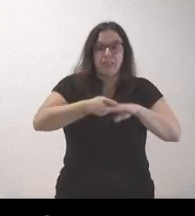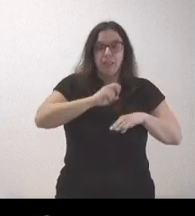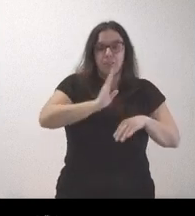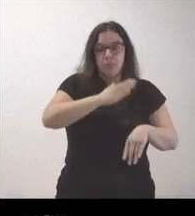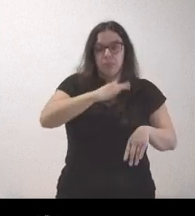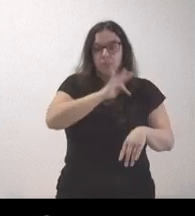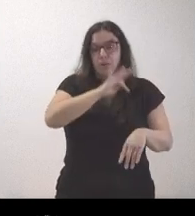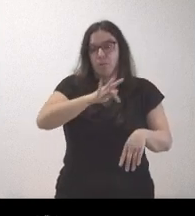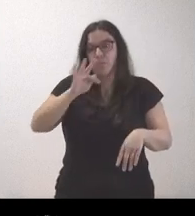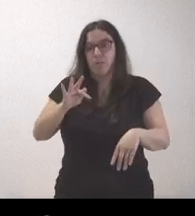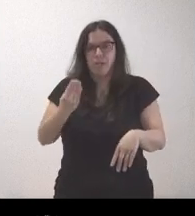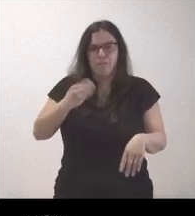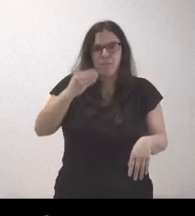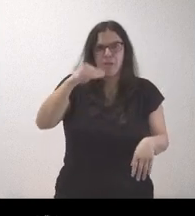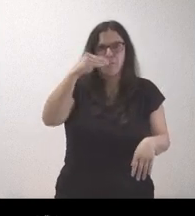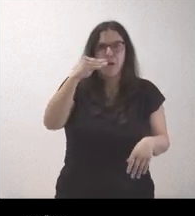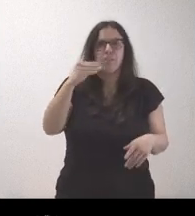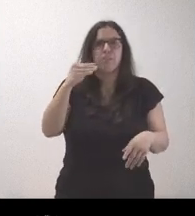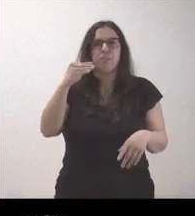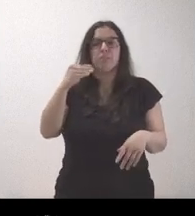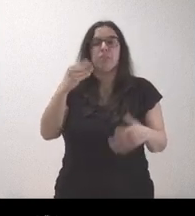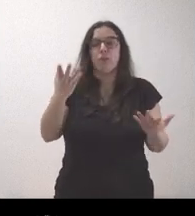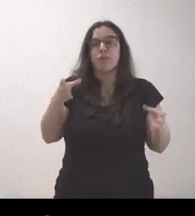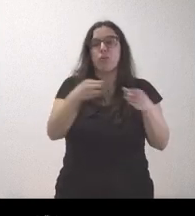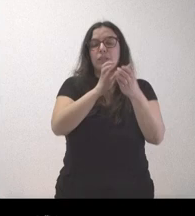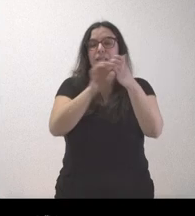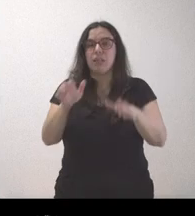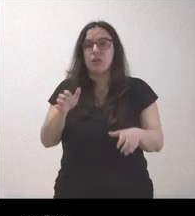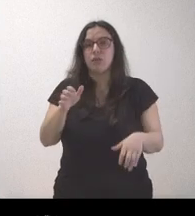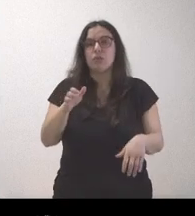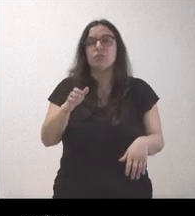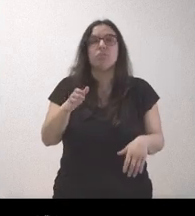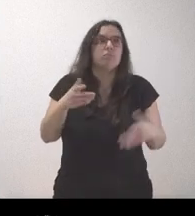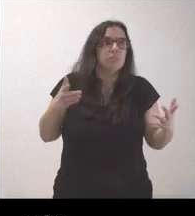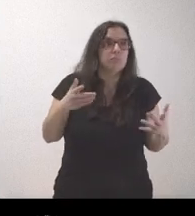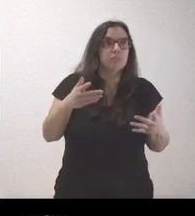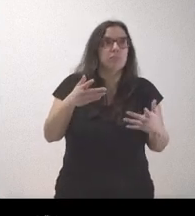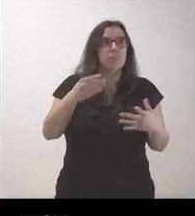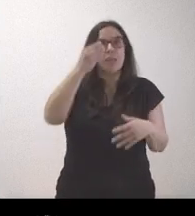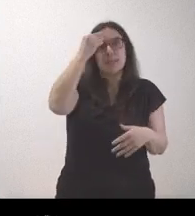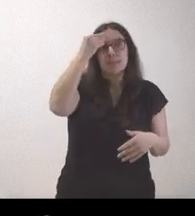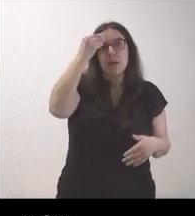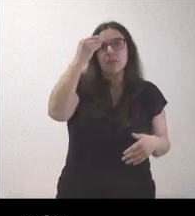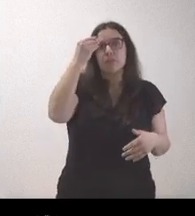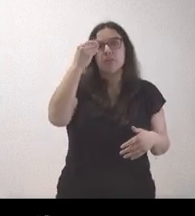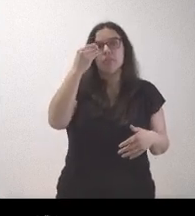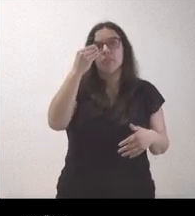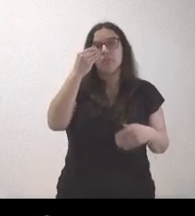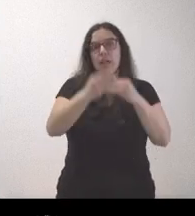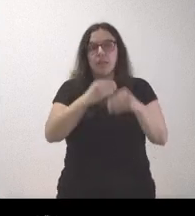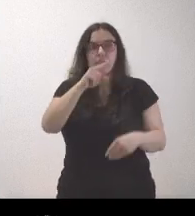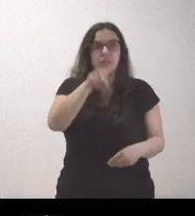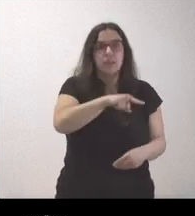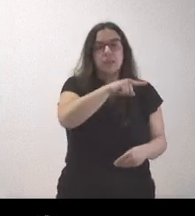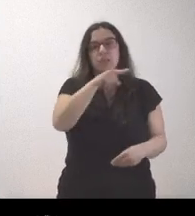En el mismo sentido, ¿descarta la Junta de Castilla y León o, al contrario, abre la puerta a la Junta de Castilla y León a la